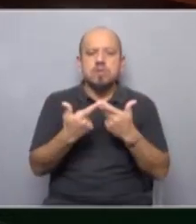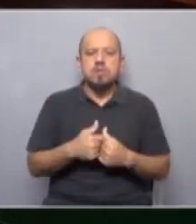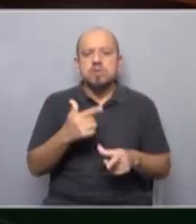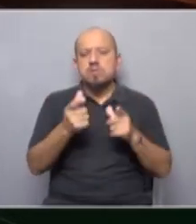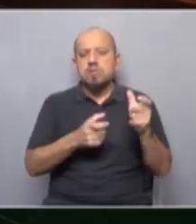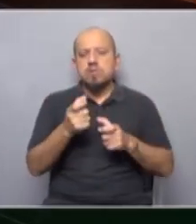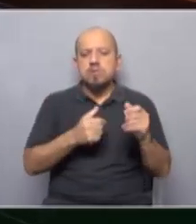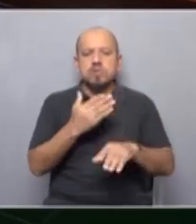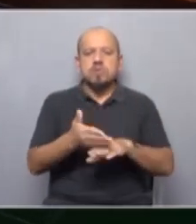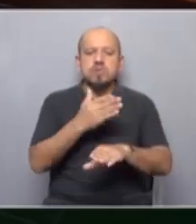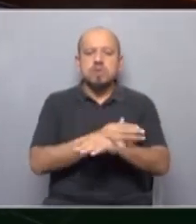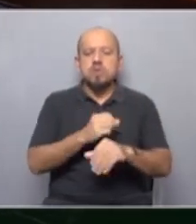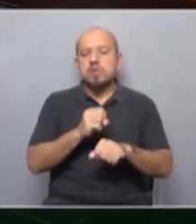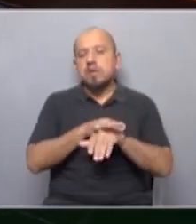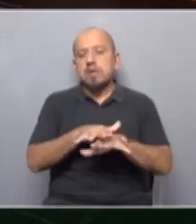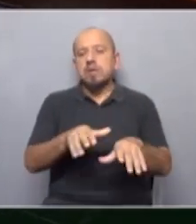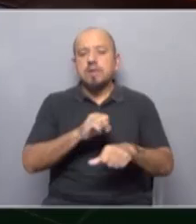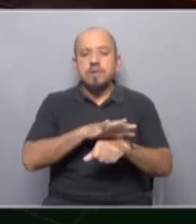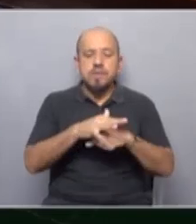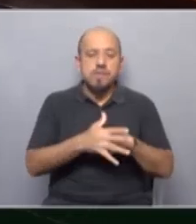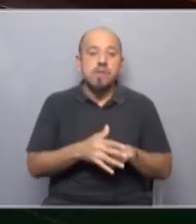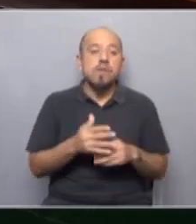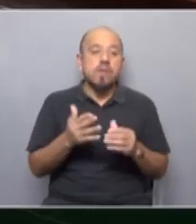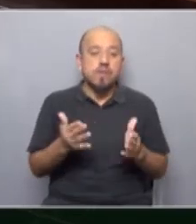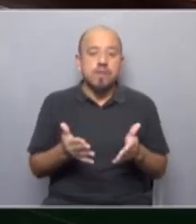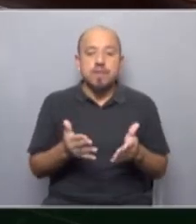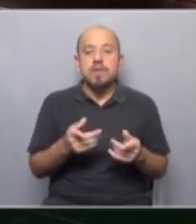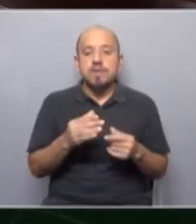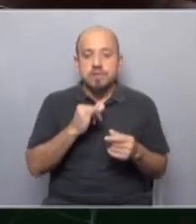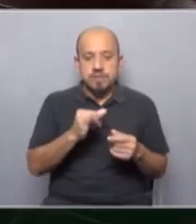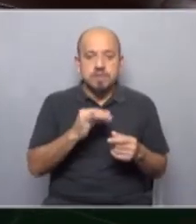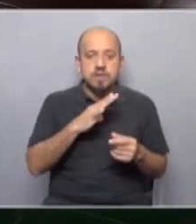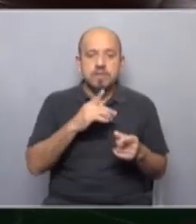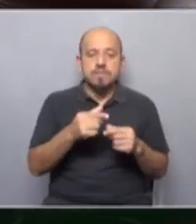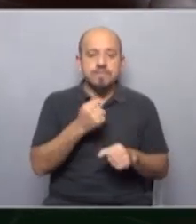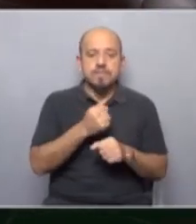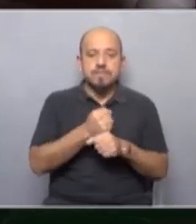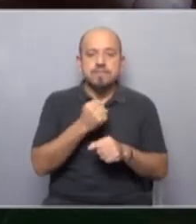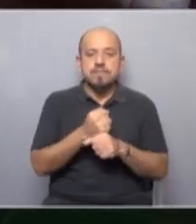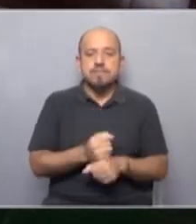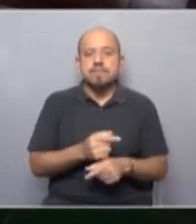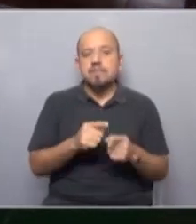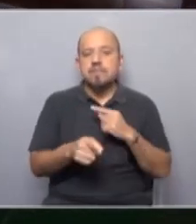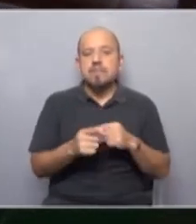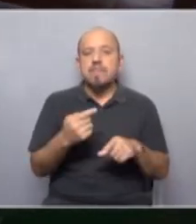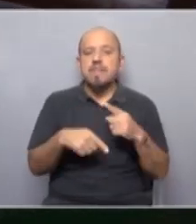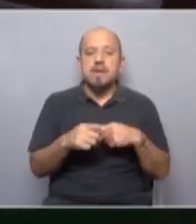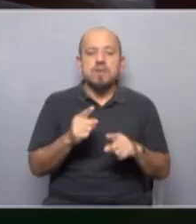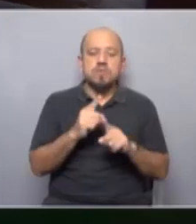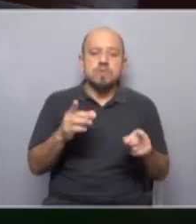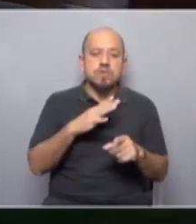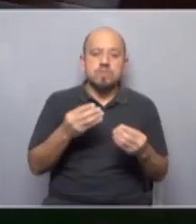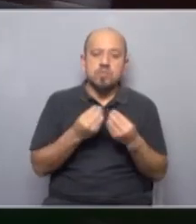que antes de la pandemia a pesar de que existían trabajos estos trabajos de plataforma pero no eran tan